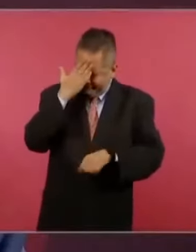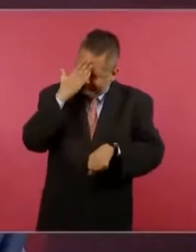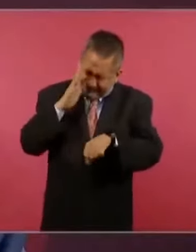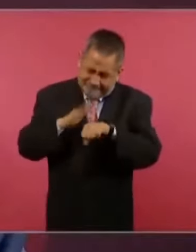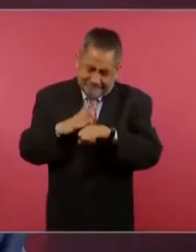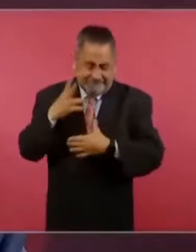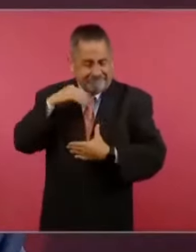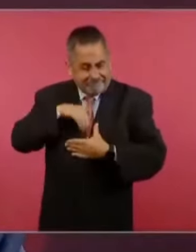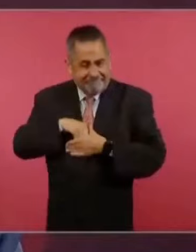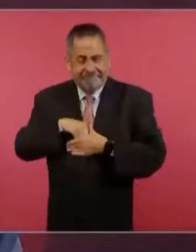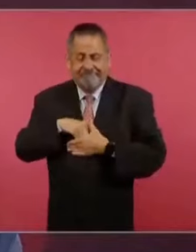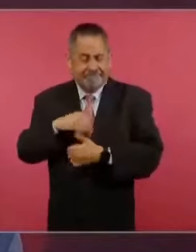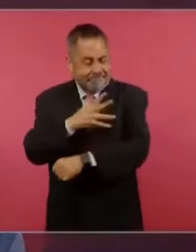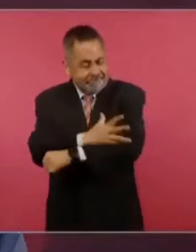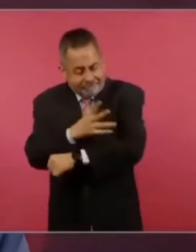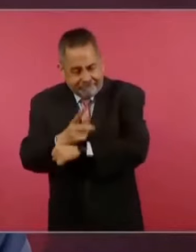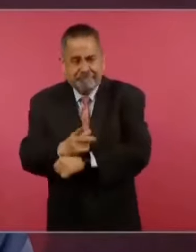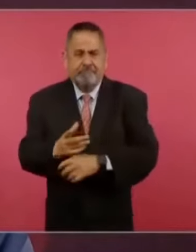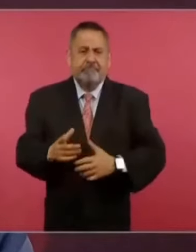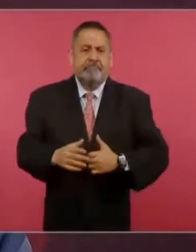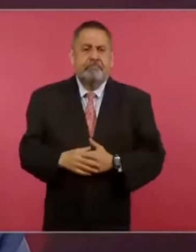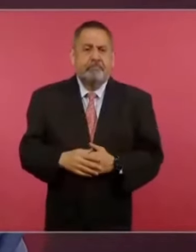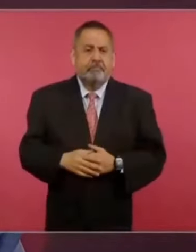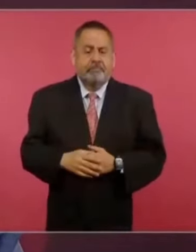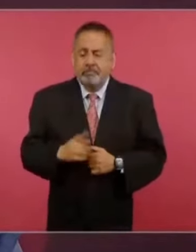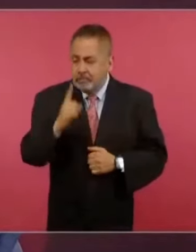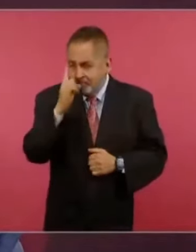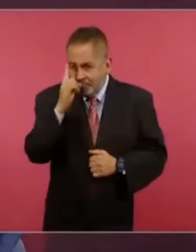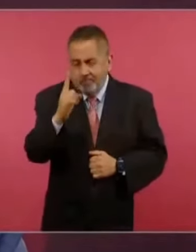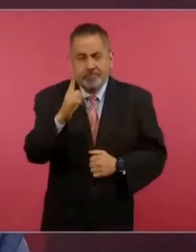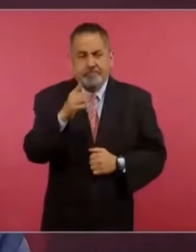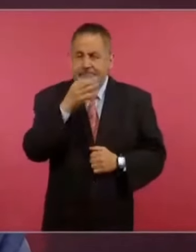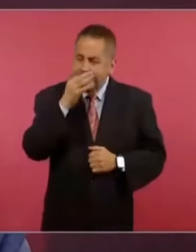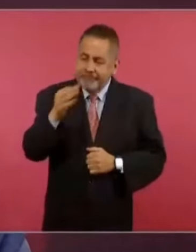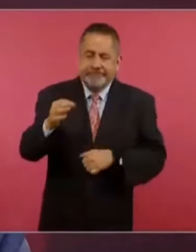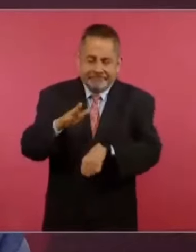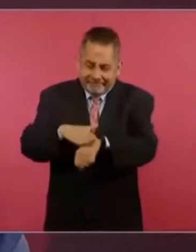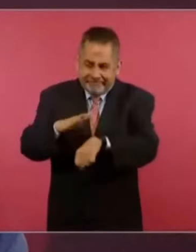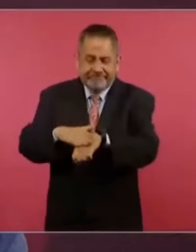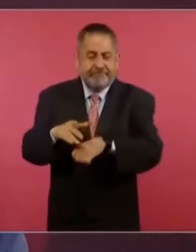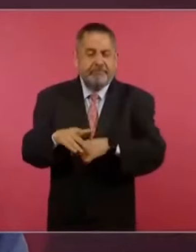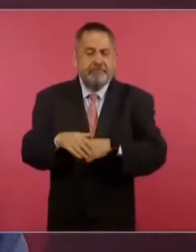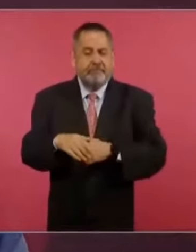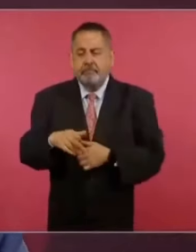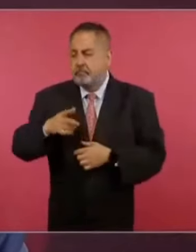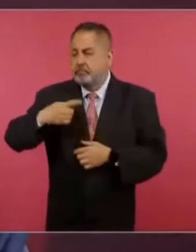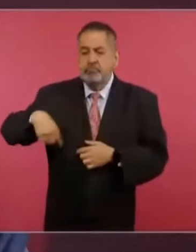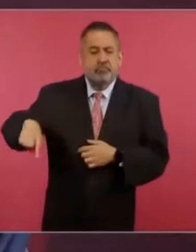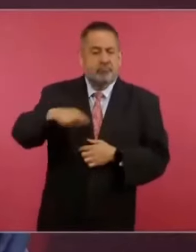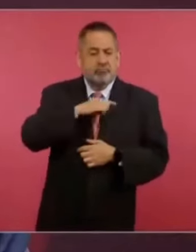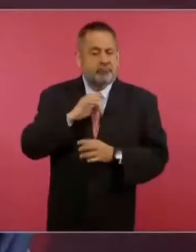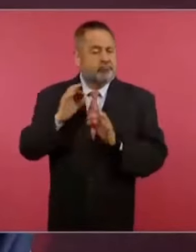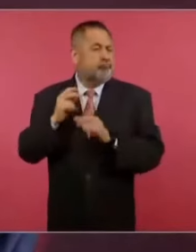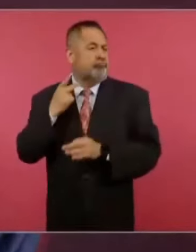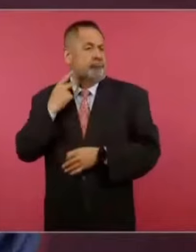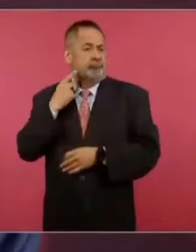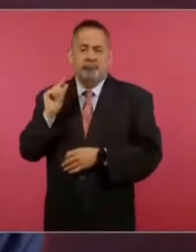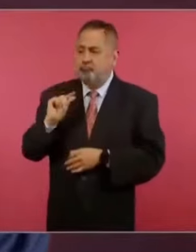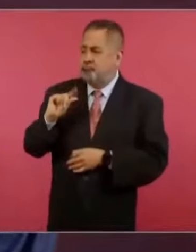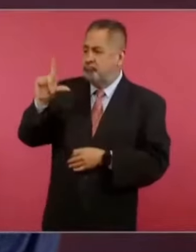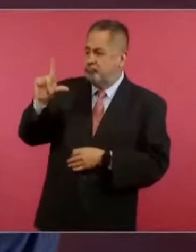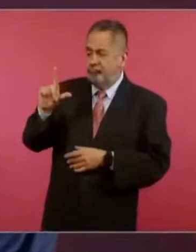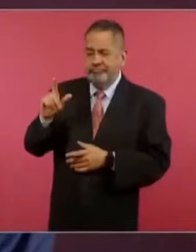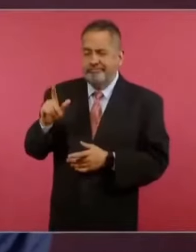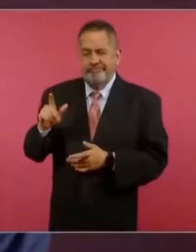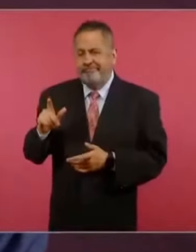No se puede ejercer el noble oficio de la política si